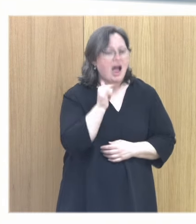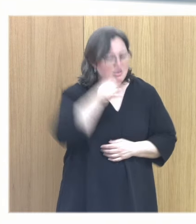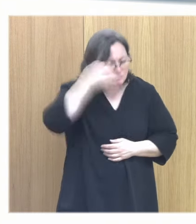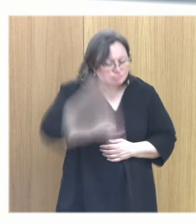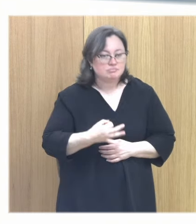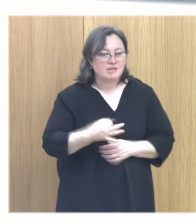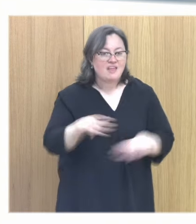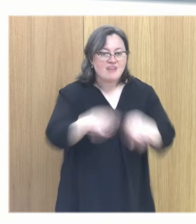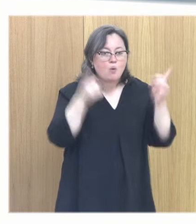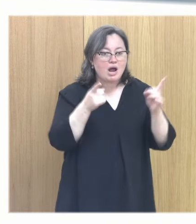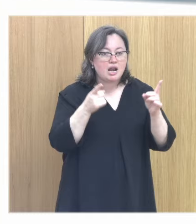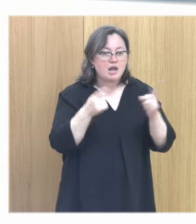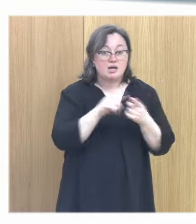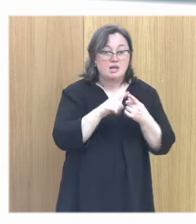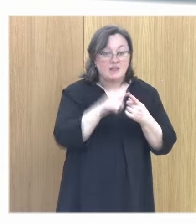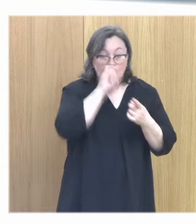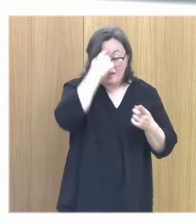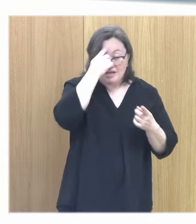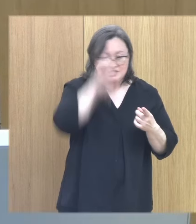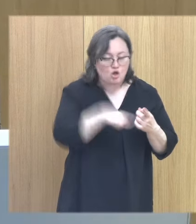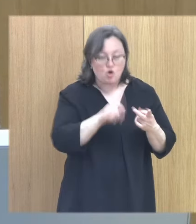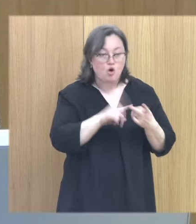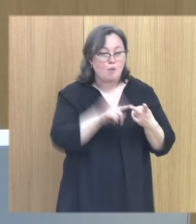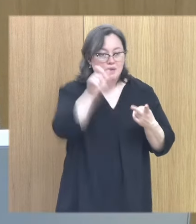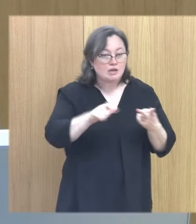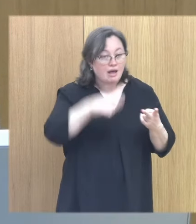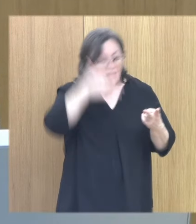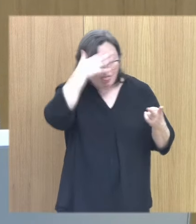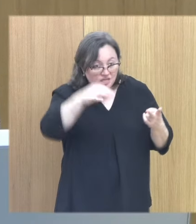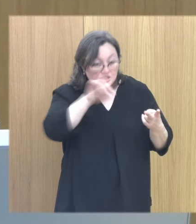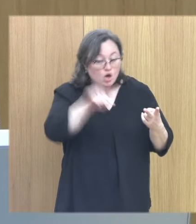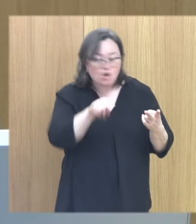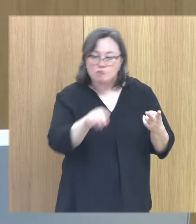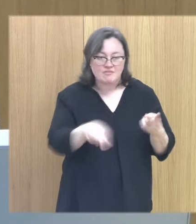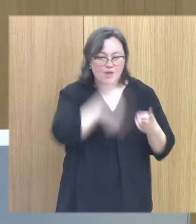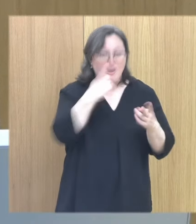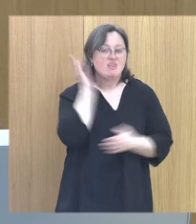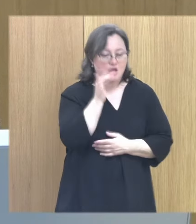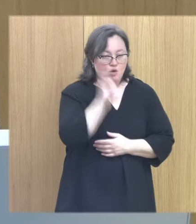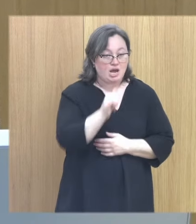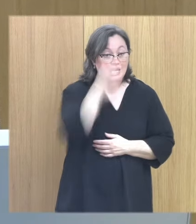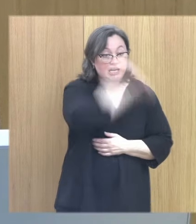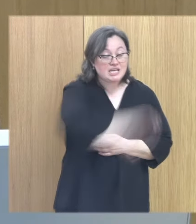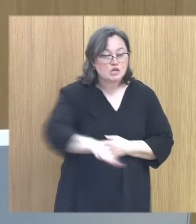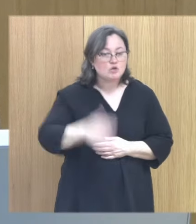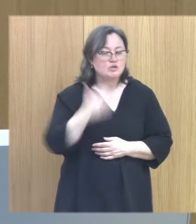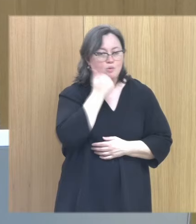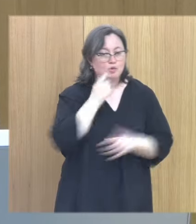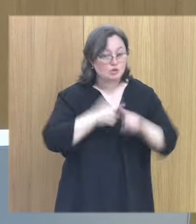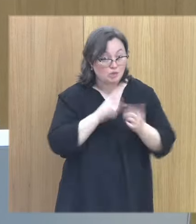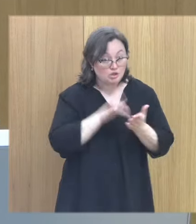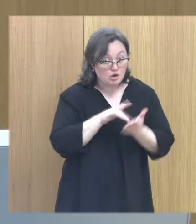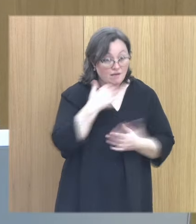independientemente de, uno, que se recuerde, dos, que la persona sea consciente de ello. Y esto cuando se trabaja con niños víctimas de abuso es muy